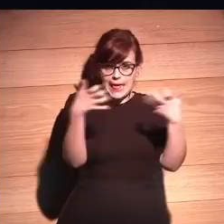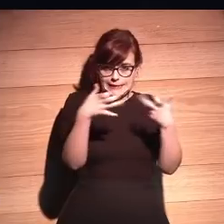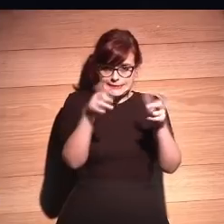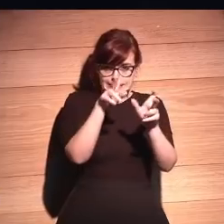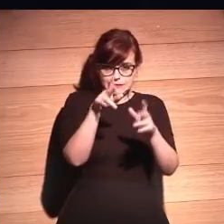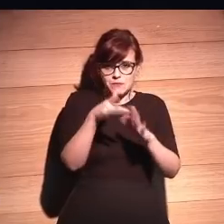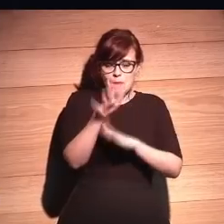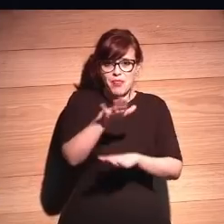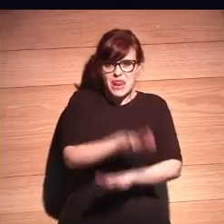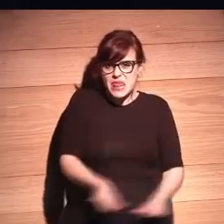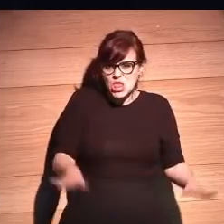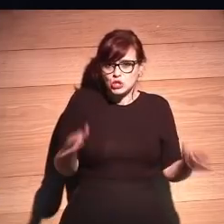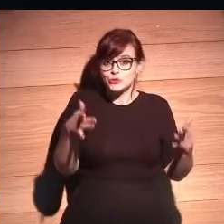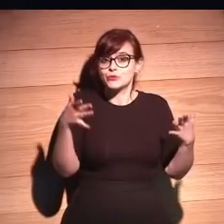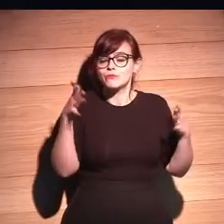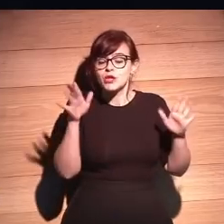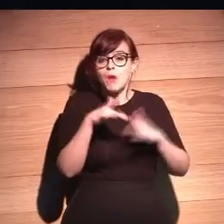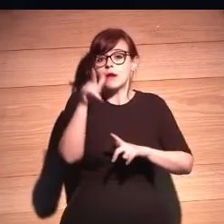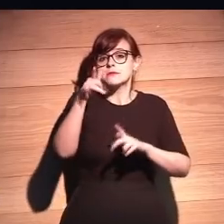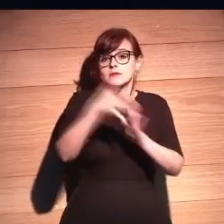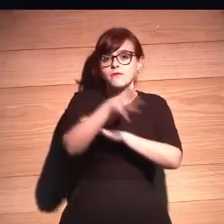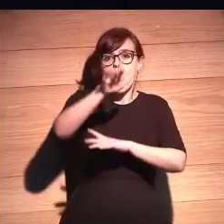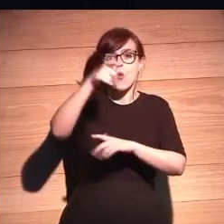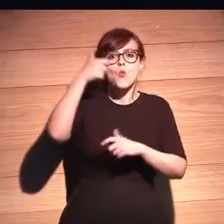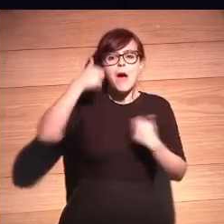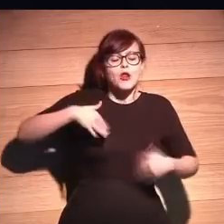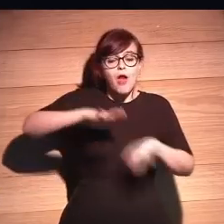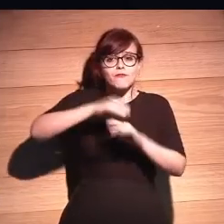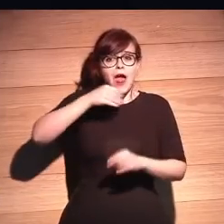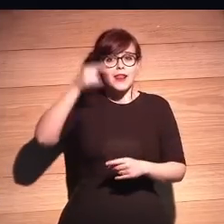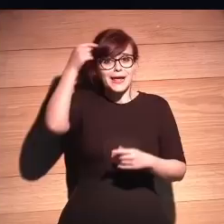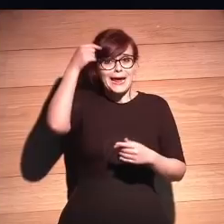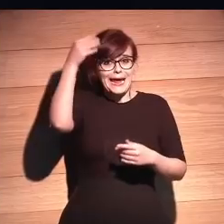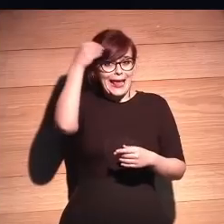niños. Pero eso nos dice una cosa, ¿no? Que los humanos estamos dispuestos a creer todo.